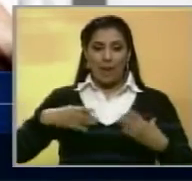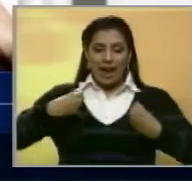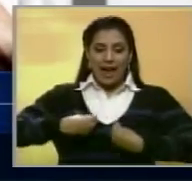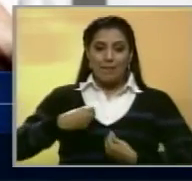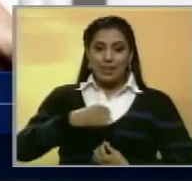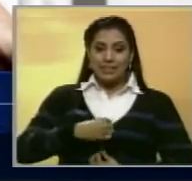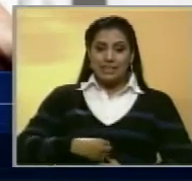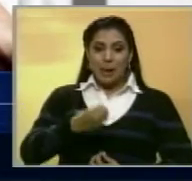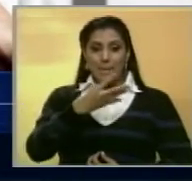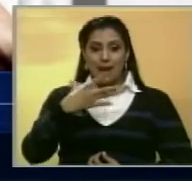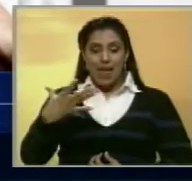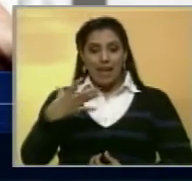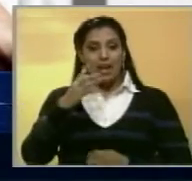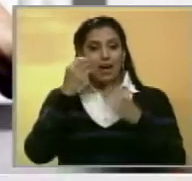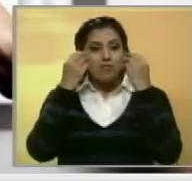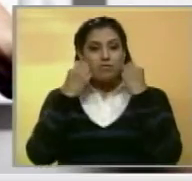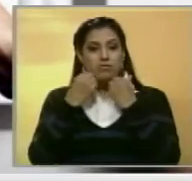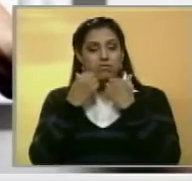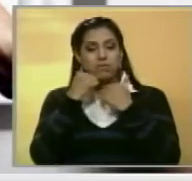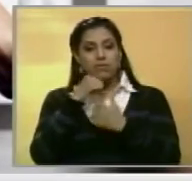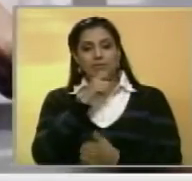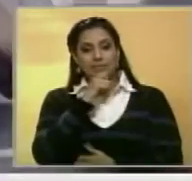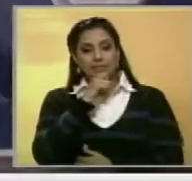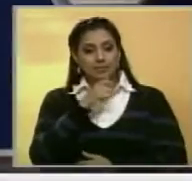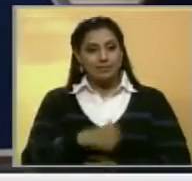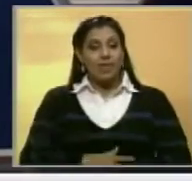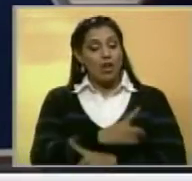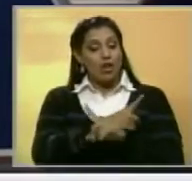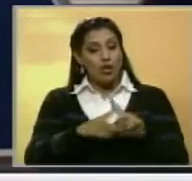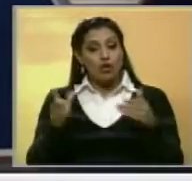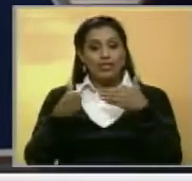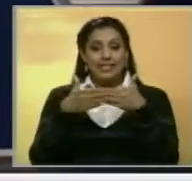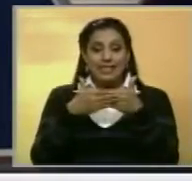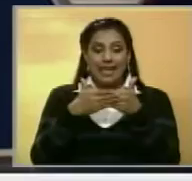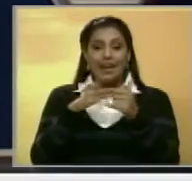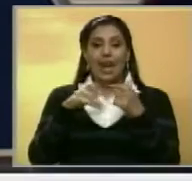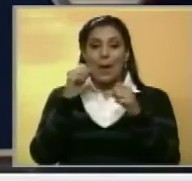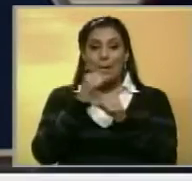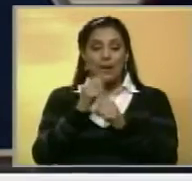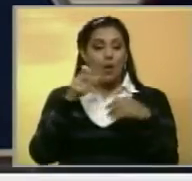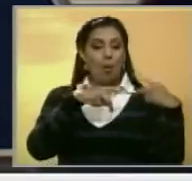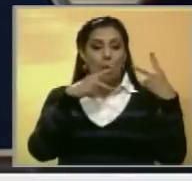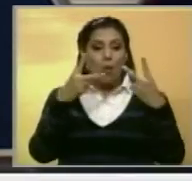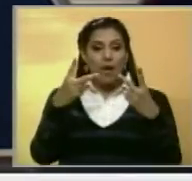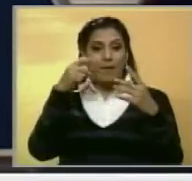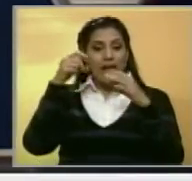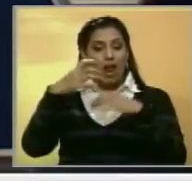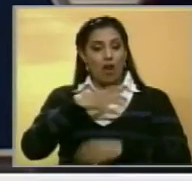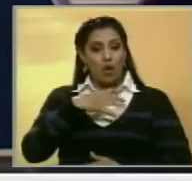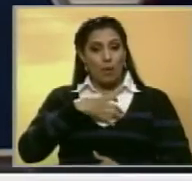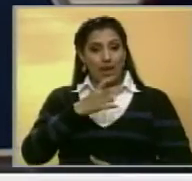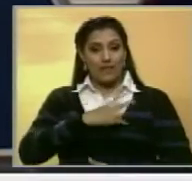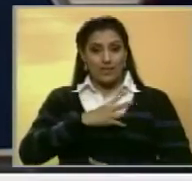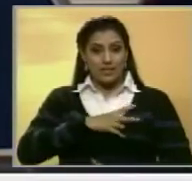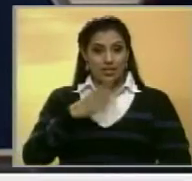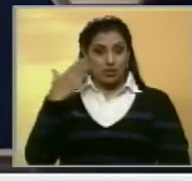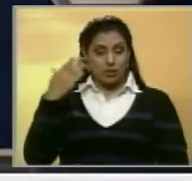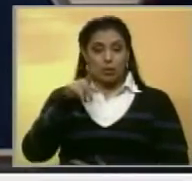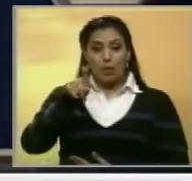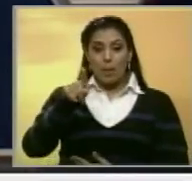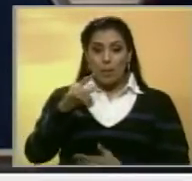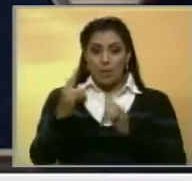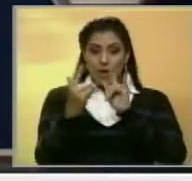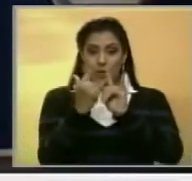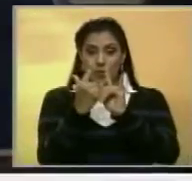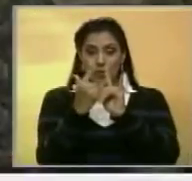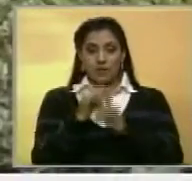camisa blanca y con la barbilla apoyada en su mano. Y cerramos con el esperado estreno de la nueva producción dramática de Benevisión Entre tu